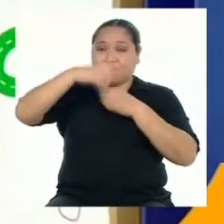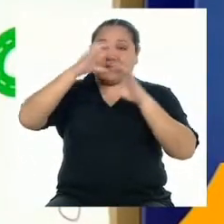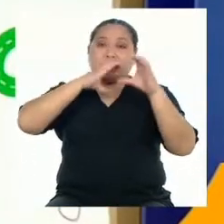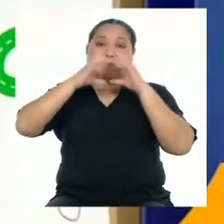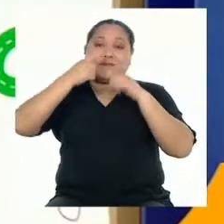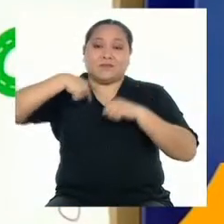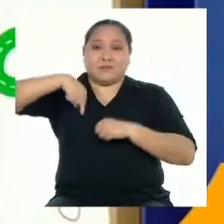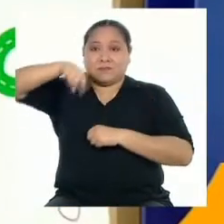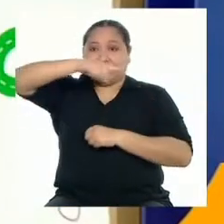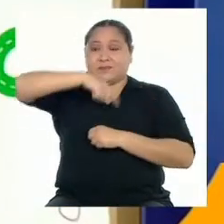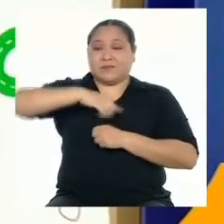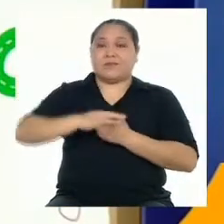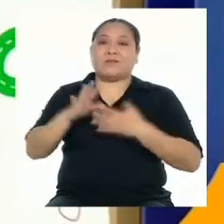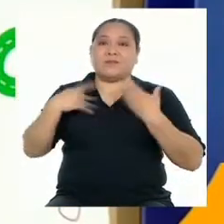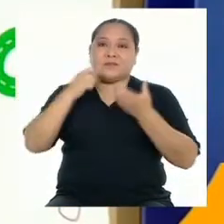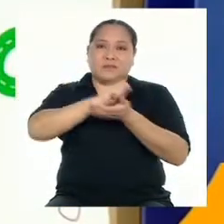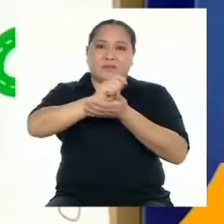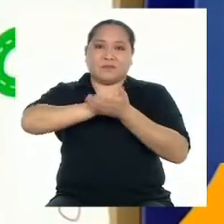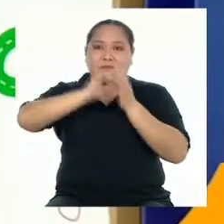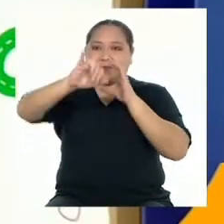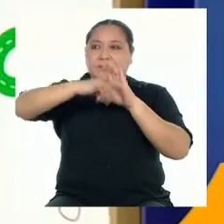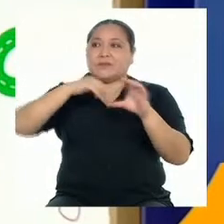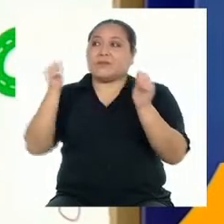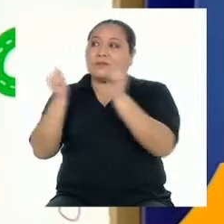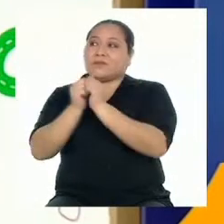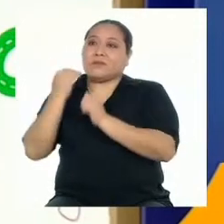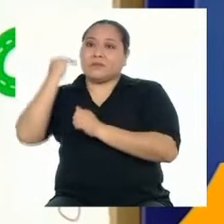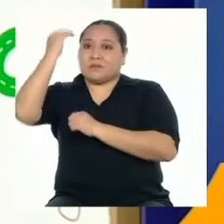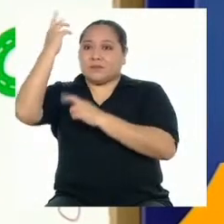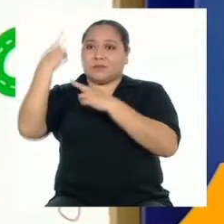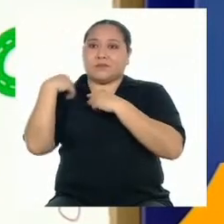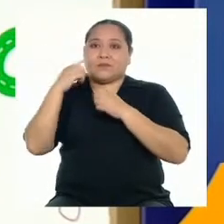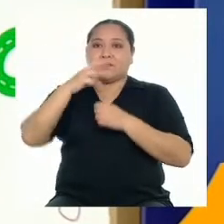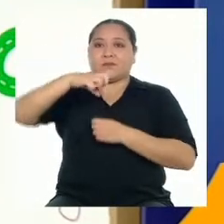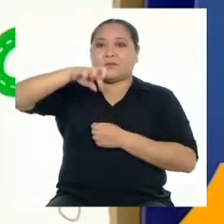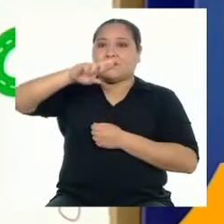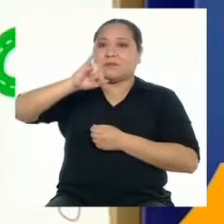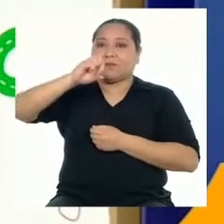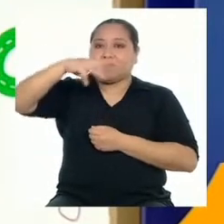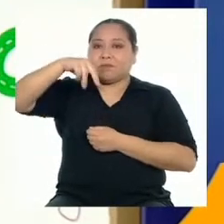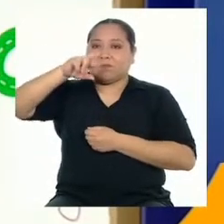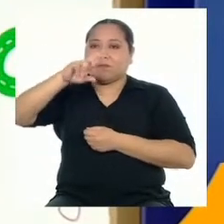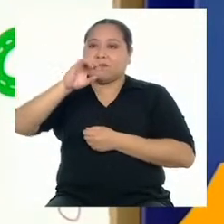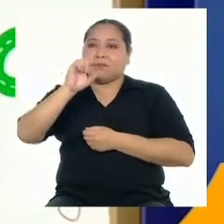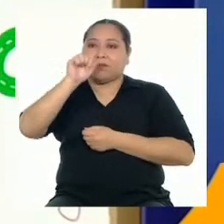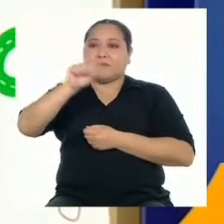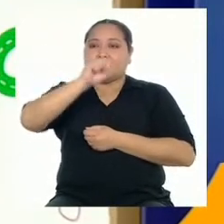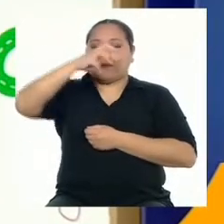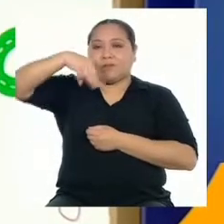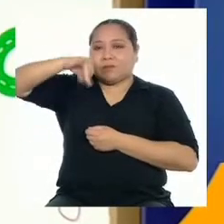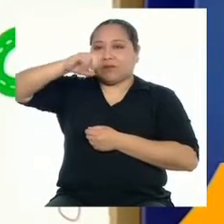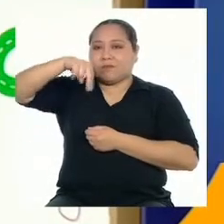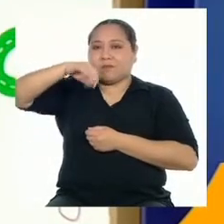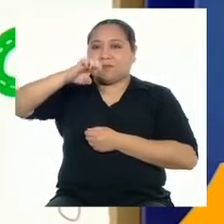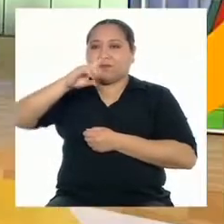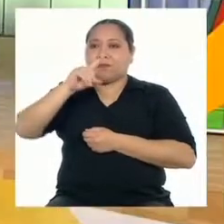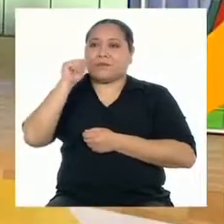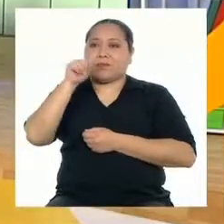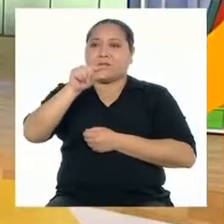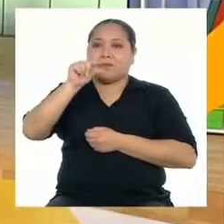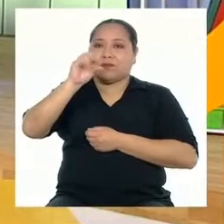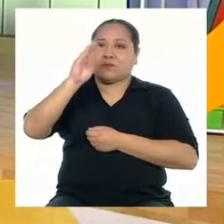comunicarte con nosotros, puedes escribir con un adulto responsable a primero arroba minedu.gov.pe